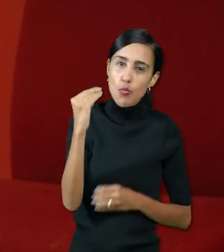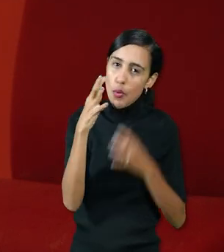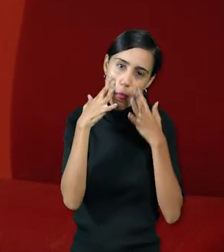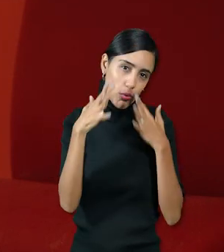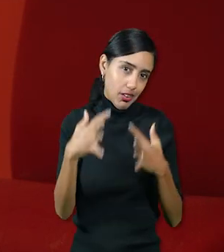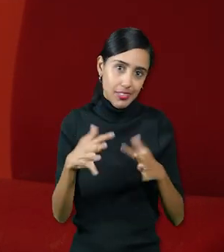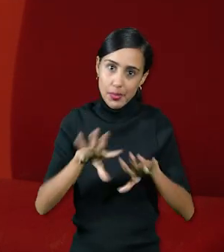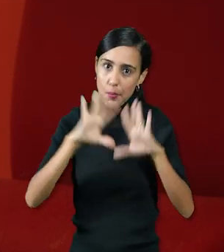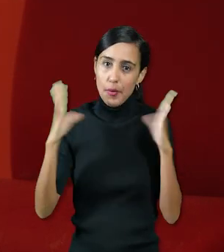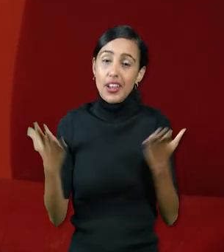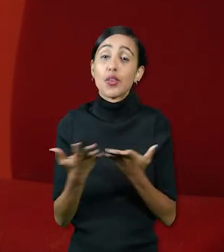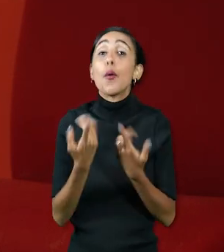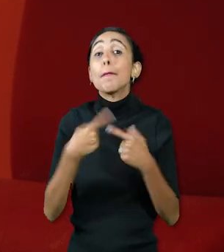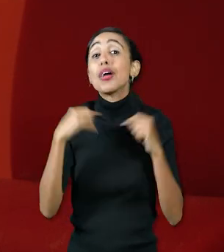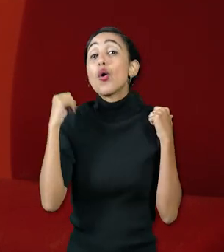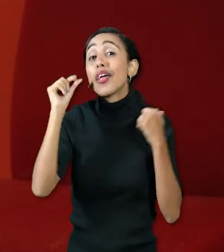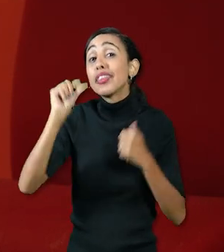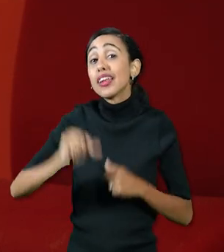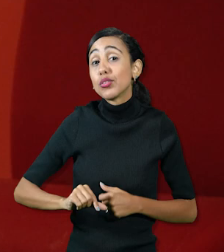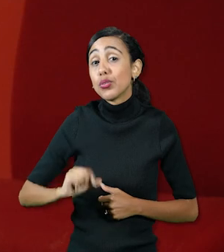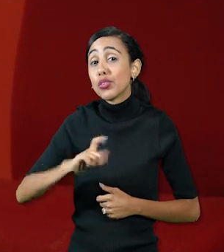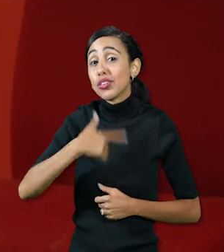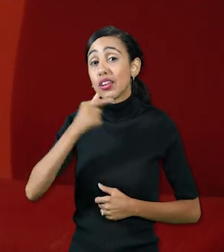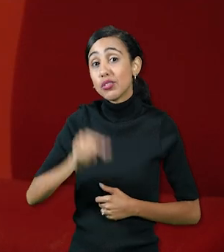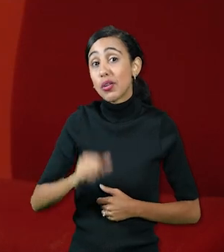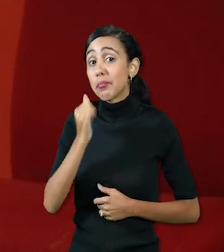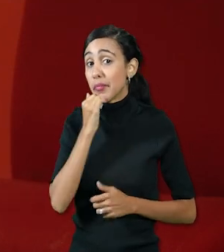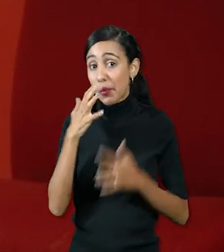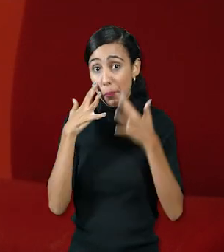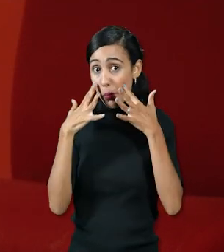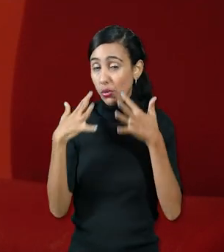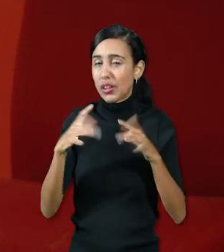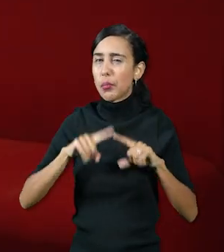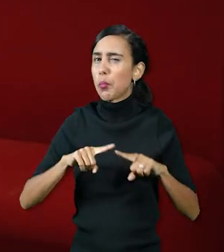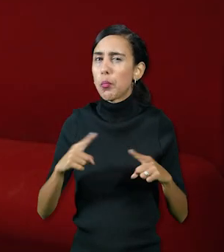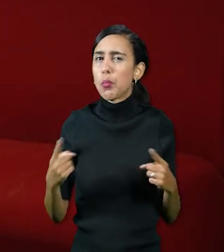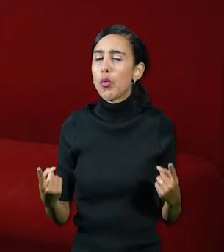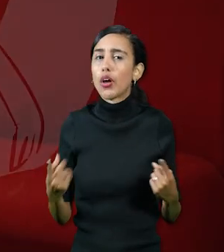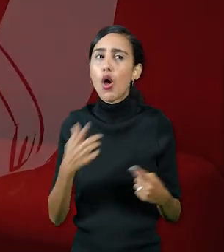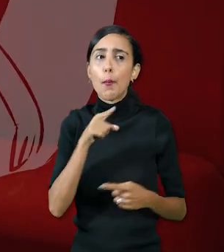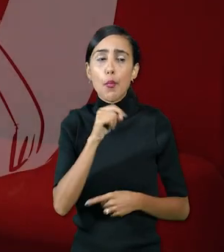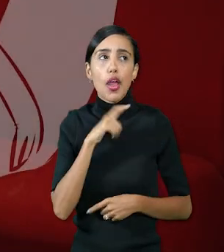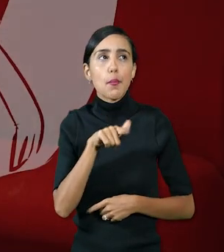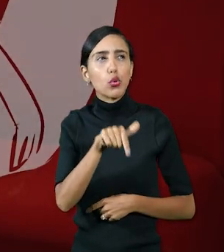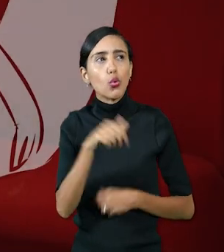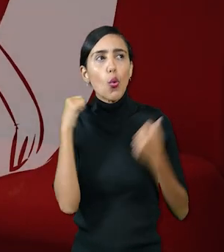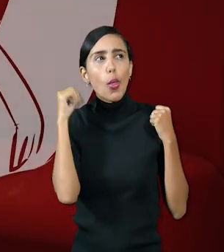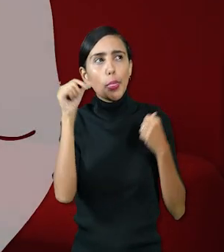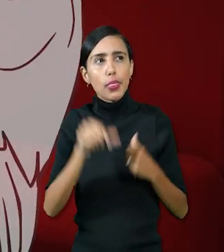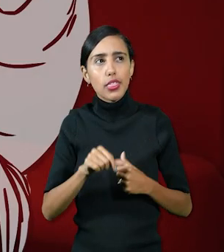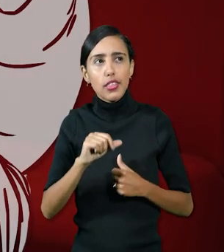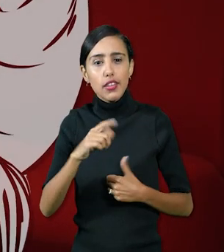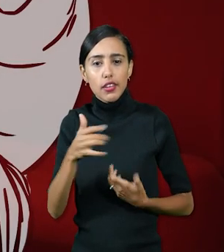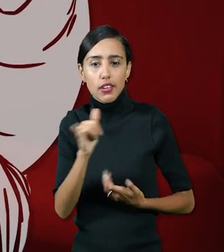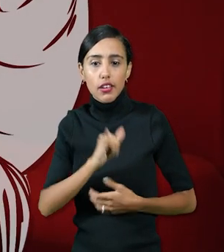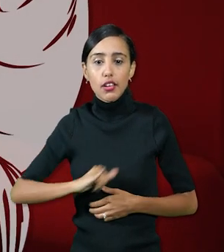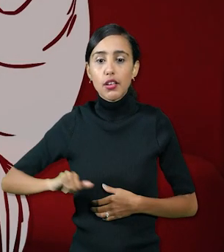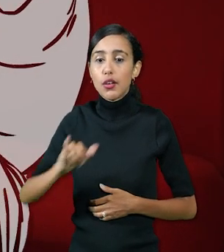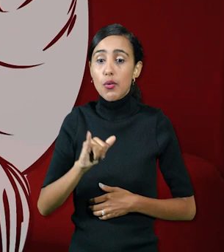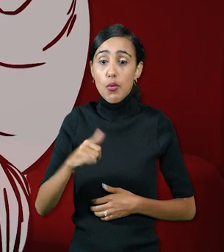todo pero en el director de actores quizás sea mucho más importante porque como tú diriges por ejemplo un alien